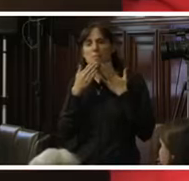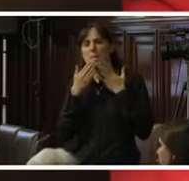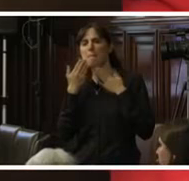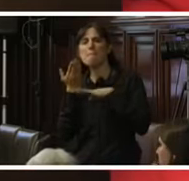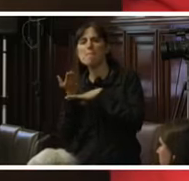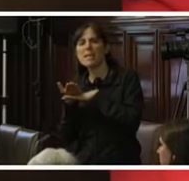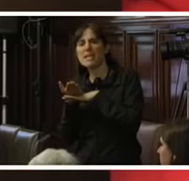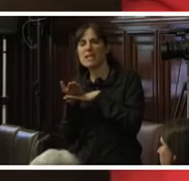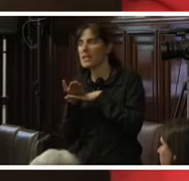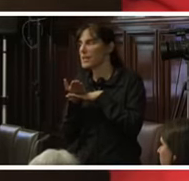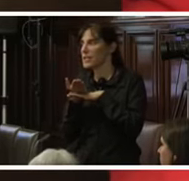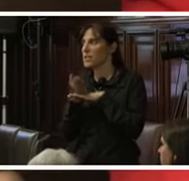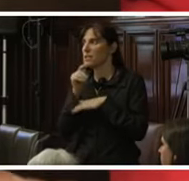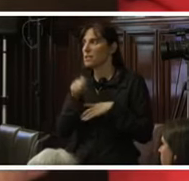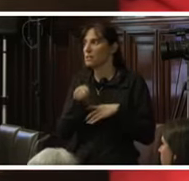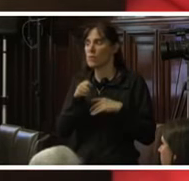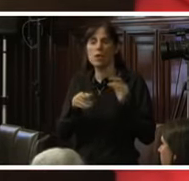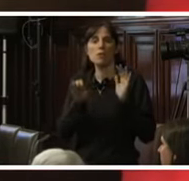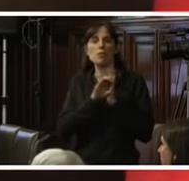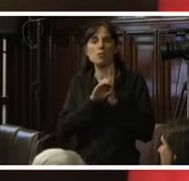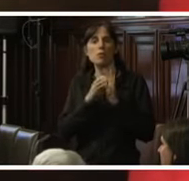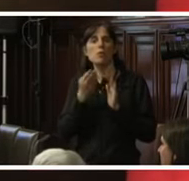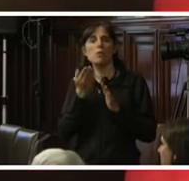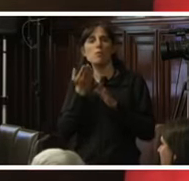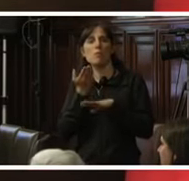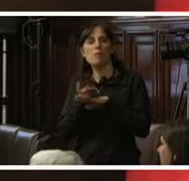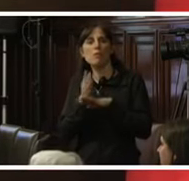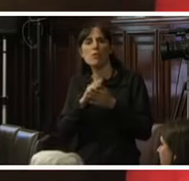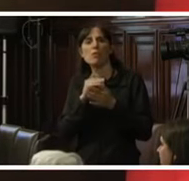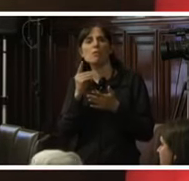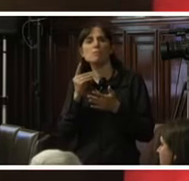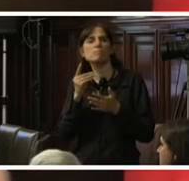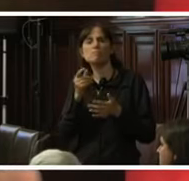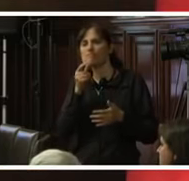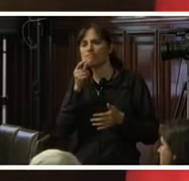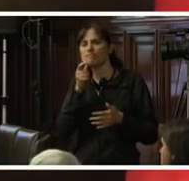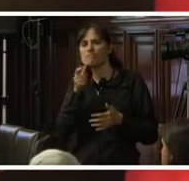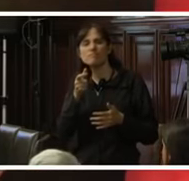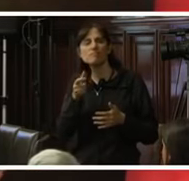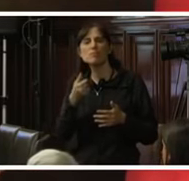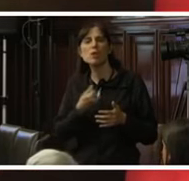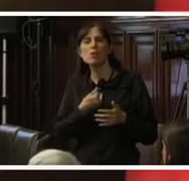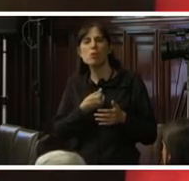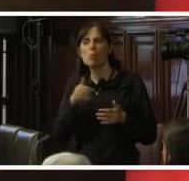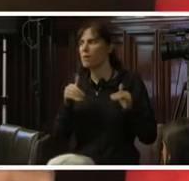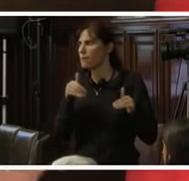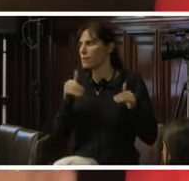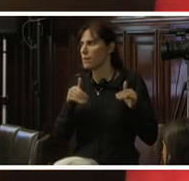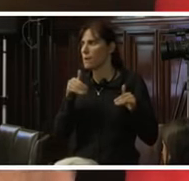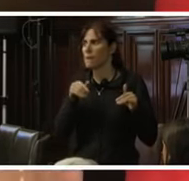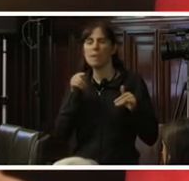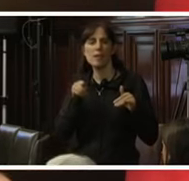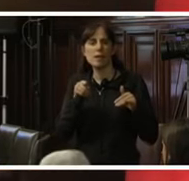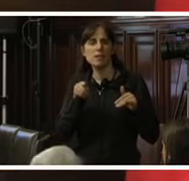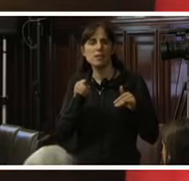pide al Tribunal Constitucional que defina cómo debe entenderse ese voto. Y en ese sentido, en los que nosotros nos pronunciamos, en